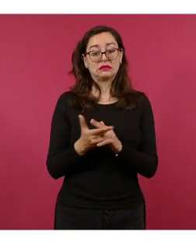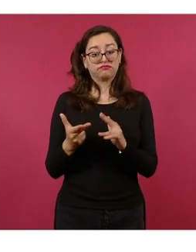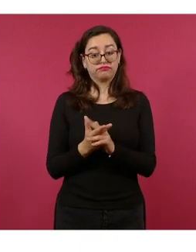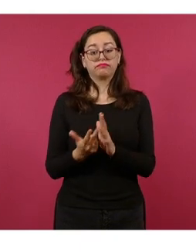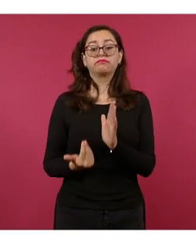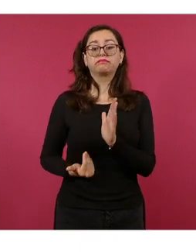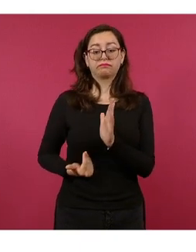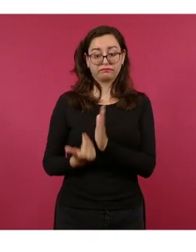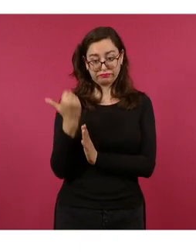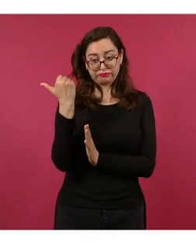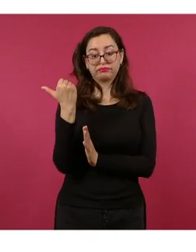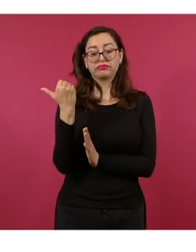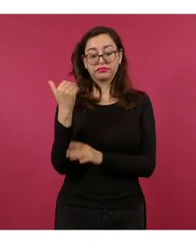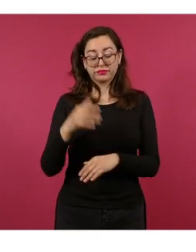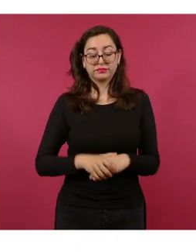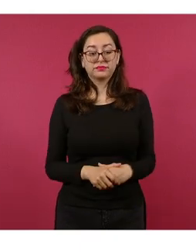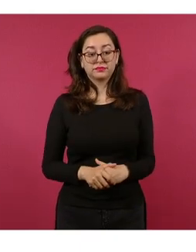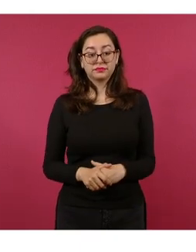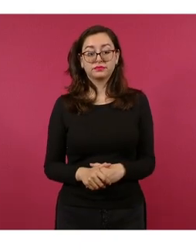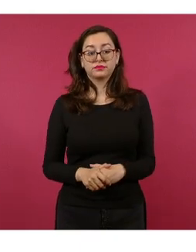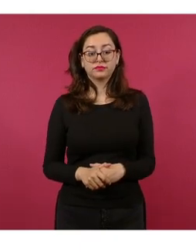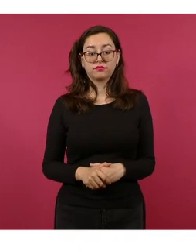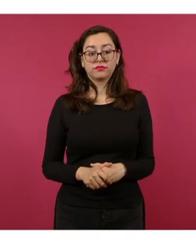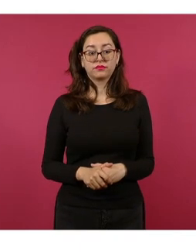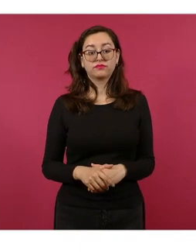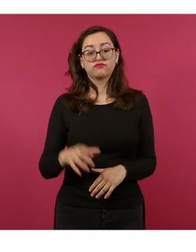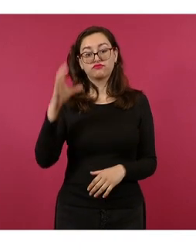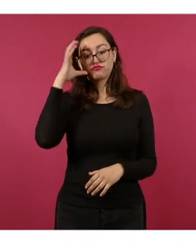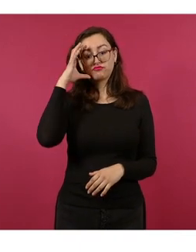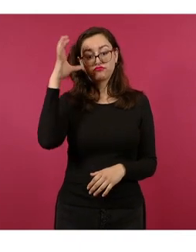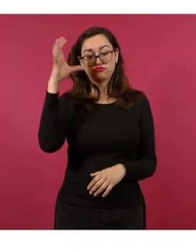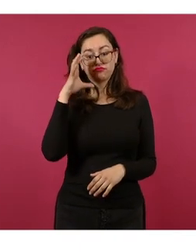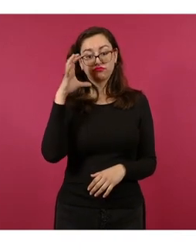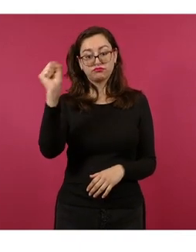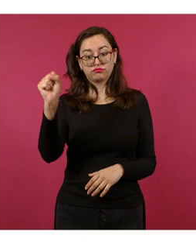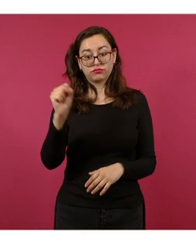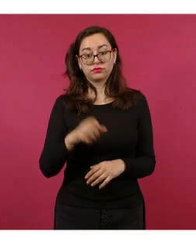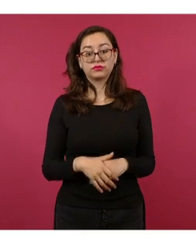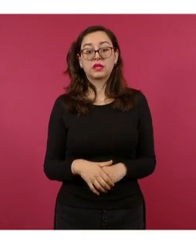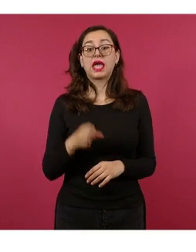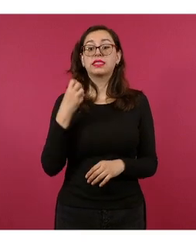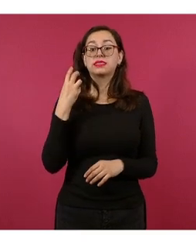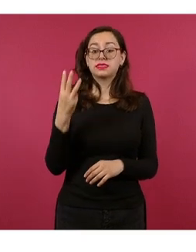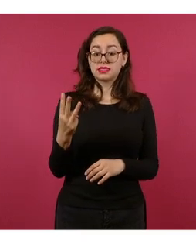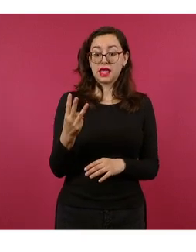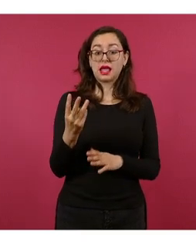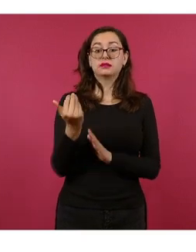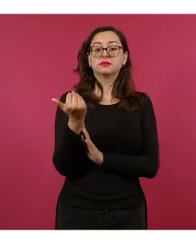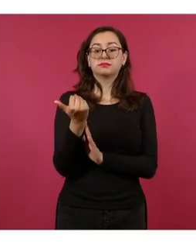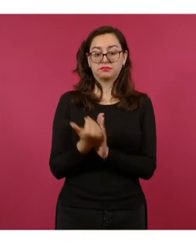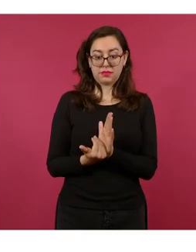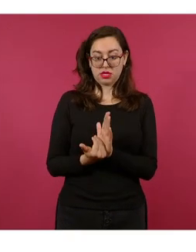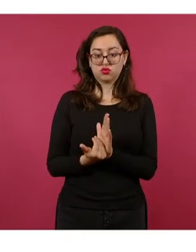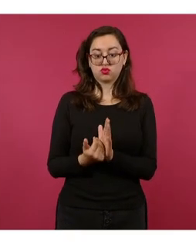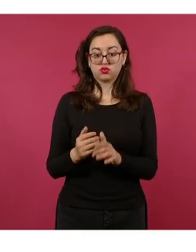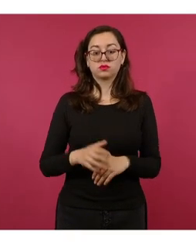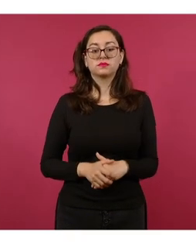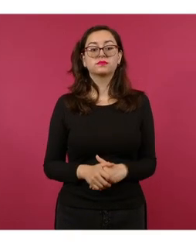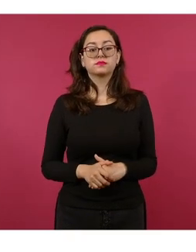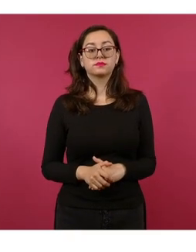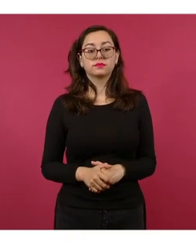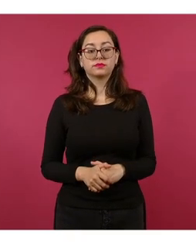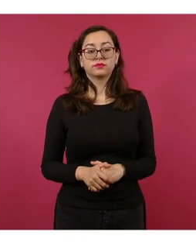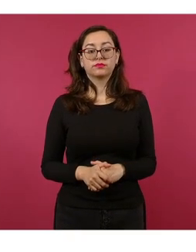más que el mes anterior. Adelante. Morelos fueron tres menos que el mes de mayo. Adelante.